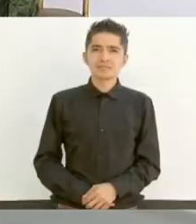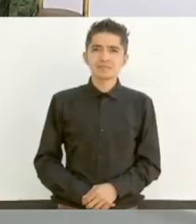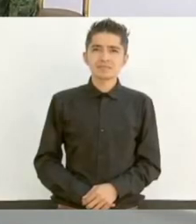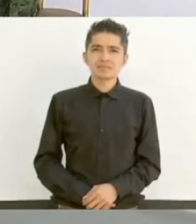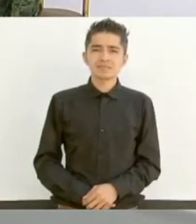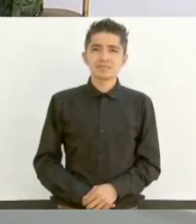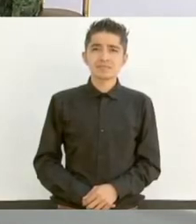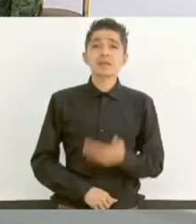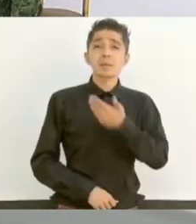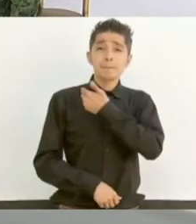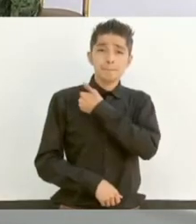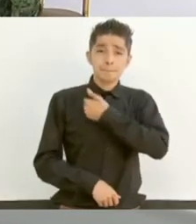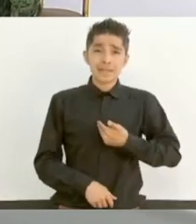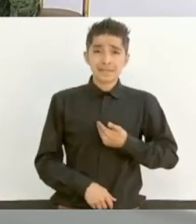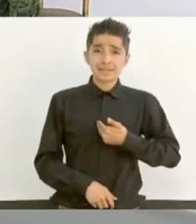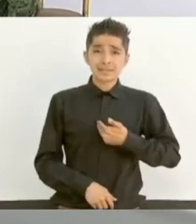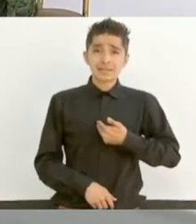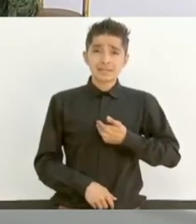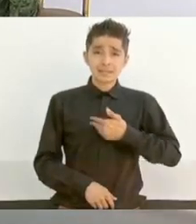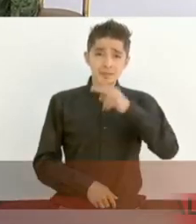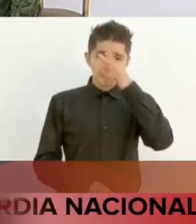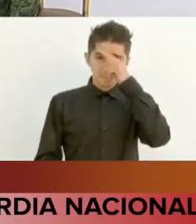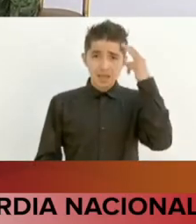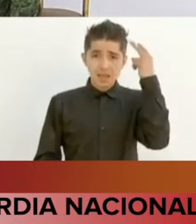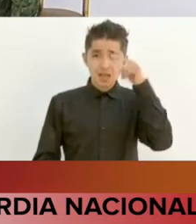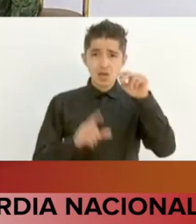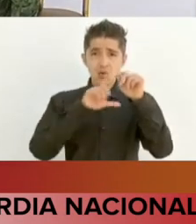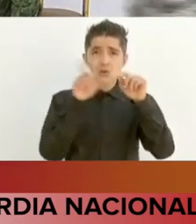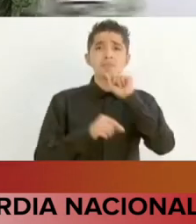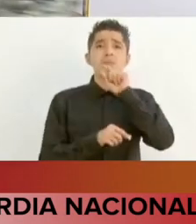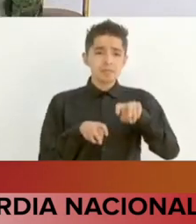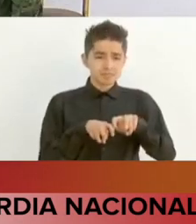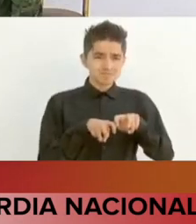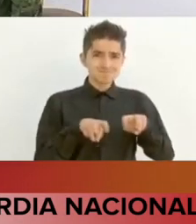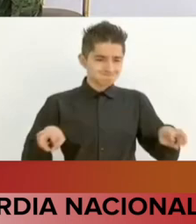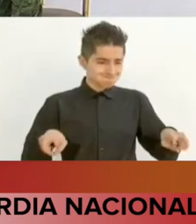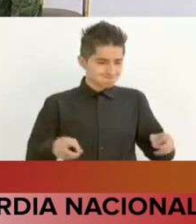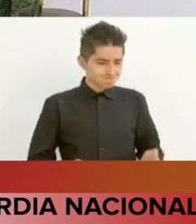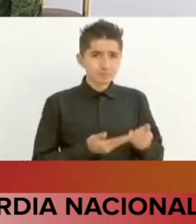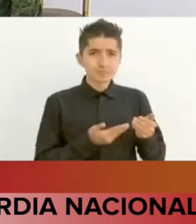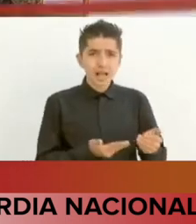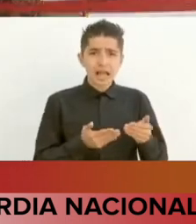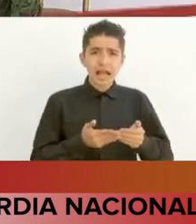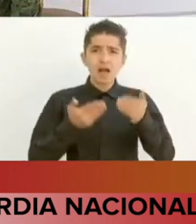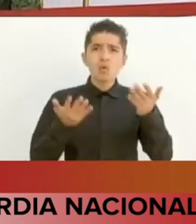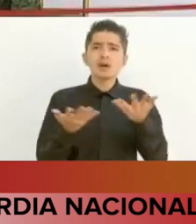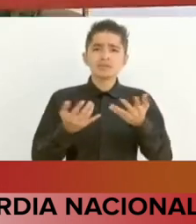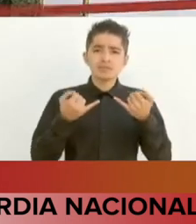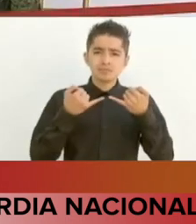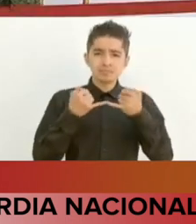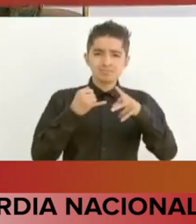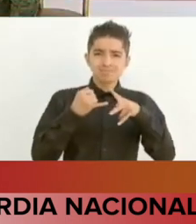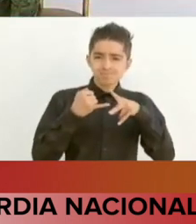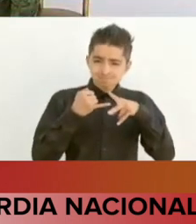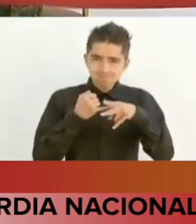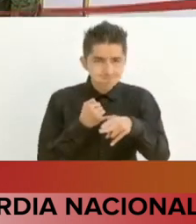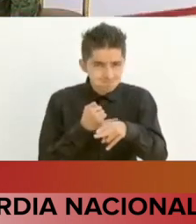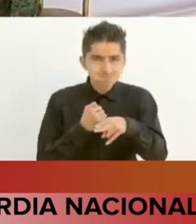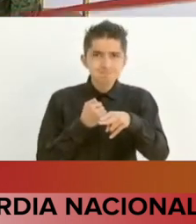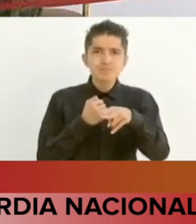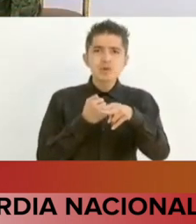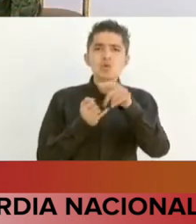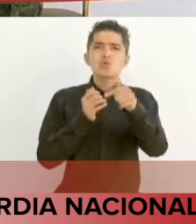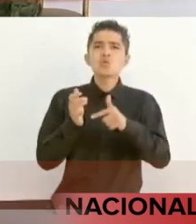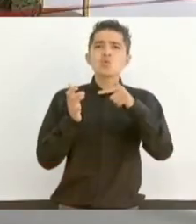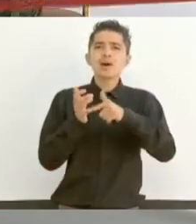El Presidente de la República e integrantes del Presidium realizarán el corte de listón inaugural de las